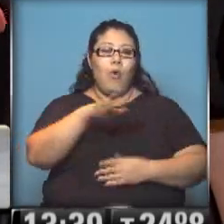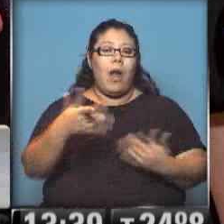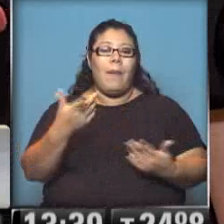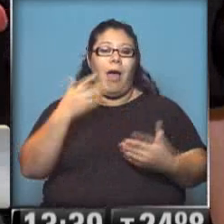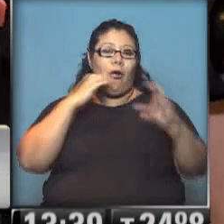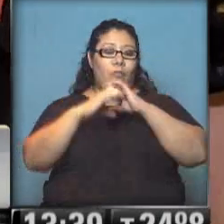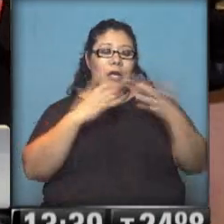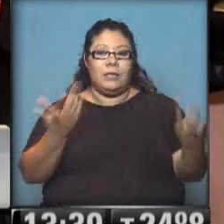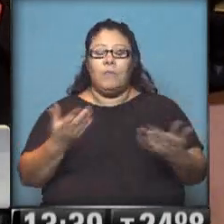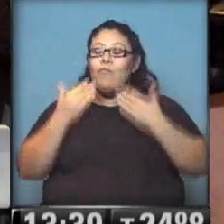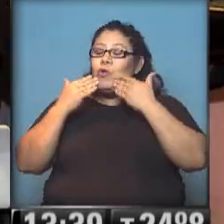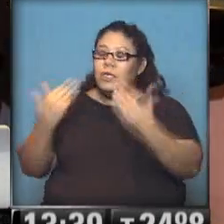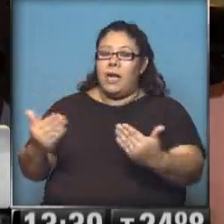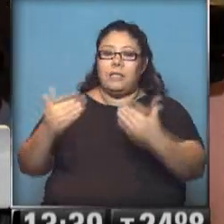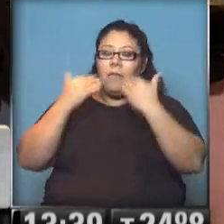buenísimo Bueno, muchas gracias